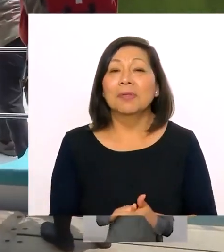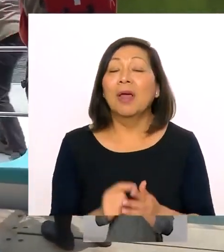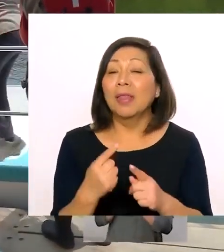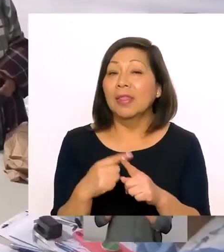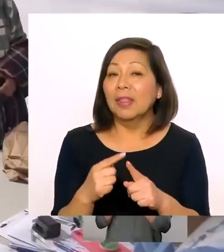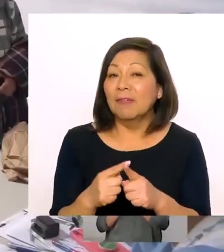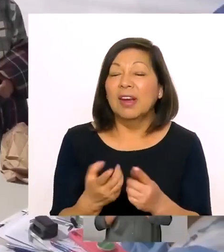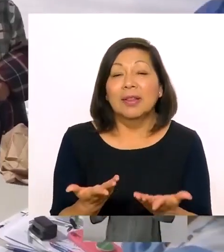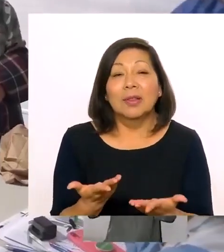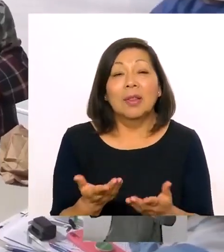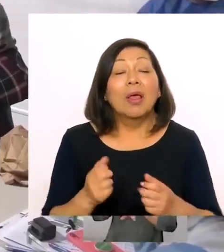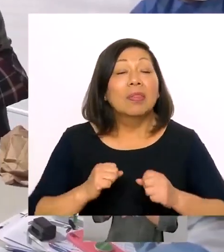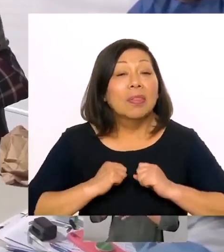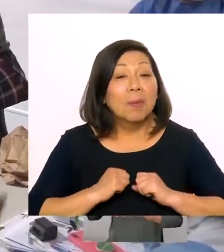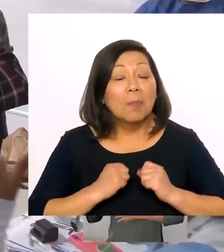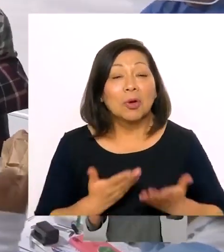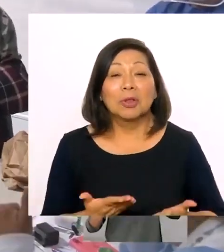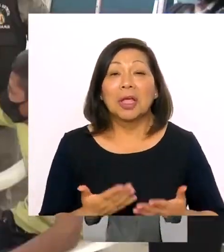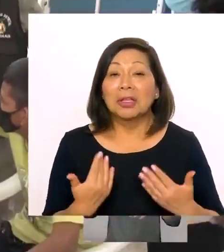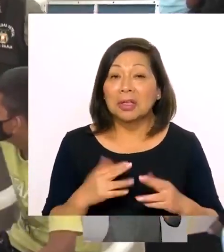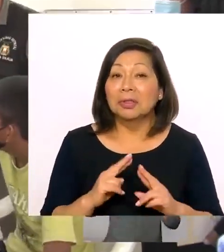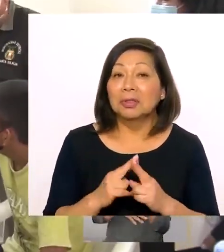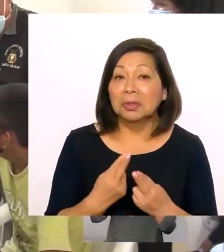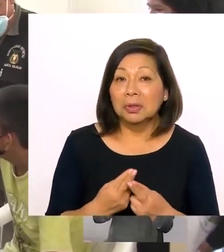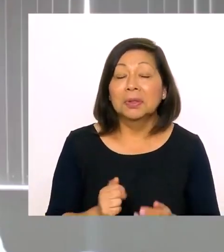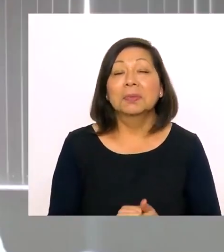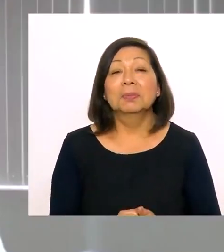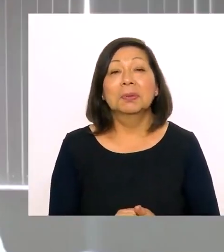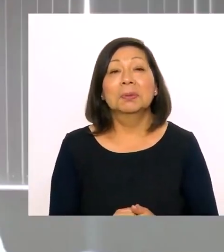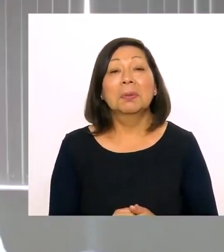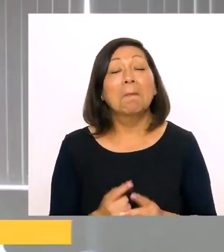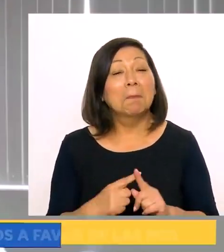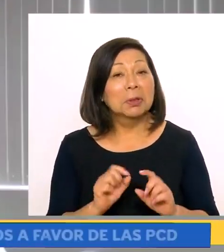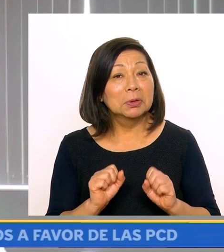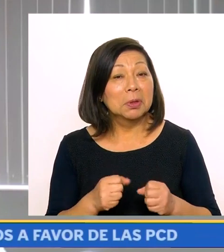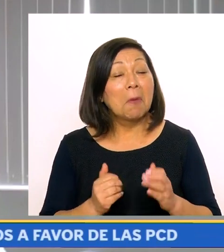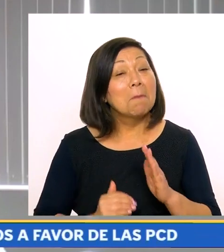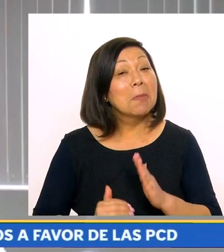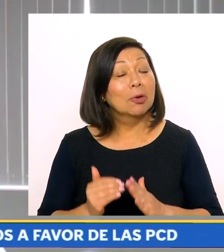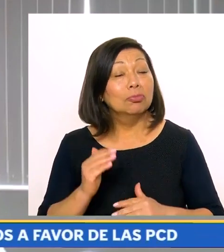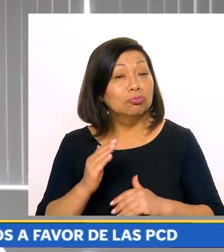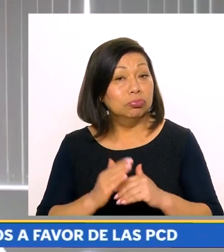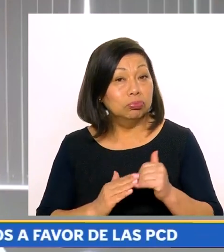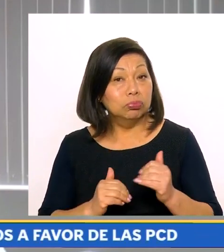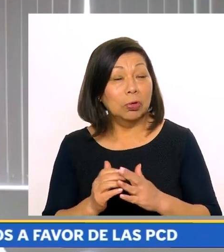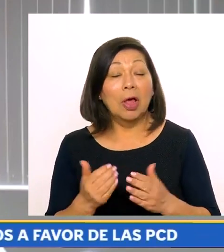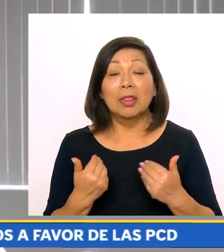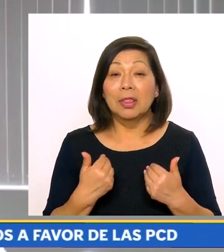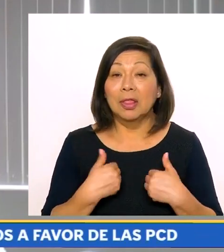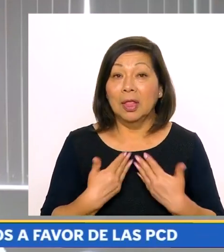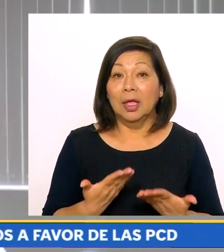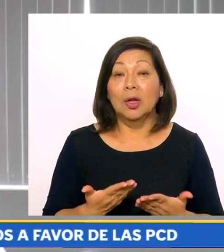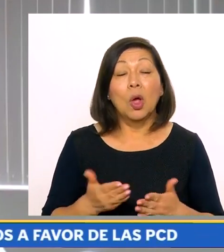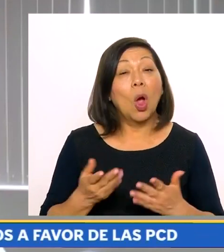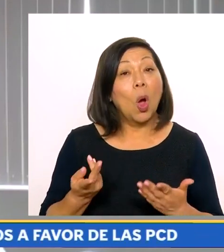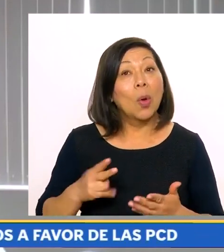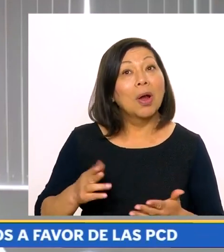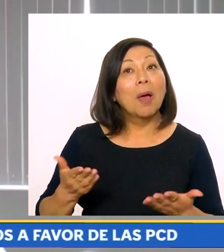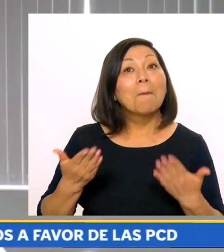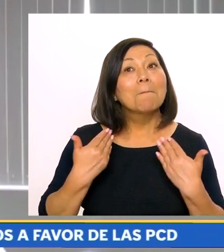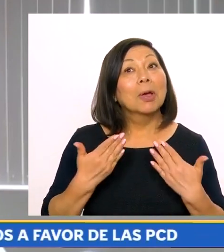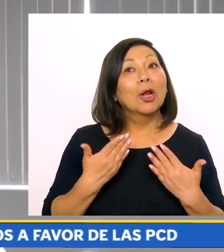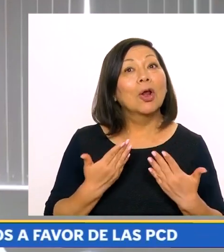discapacidad tengan acceso a diversas alternativas de deportes? Ya nos hemos reunido con legado para que la valiosa